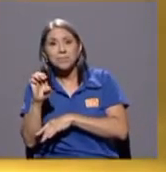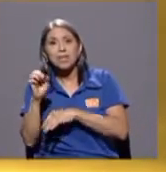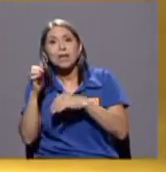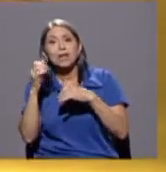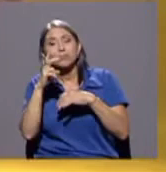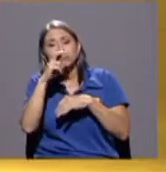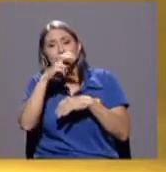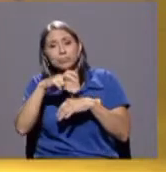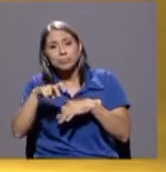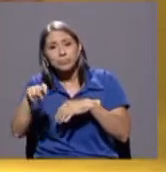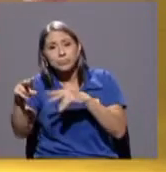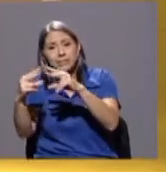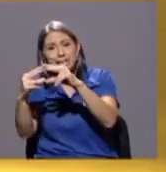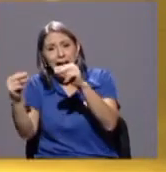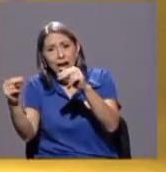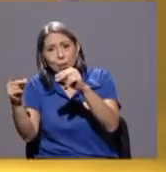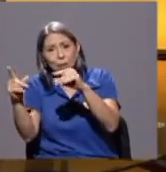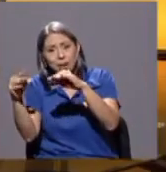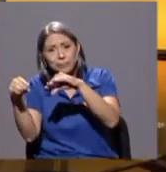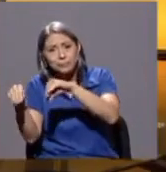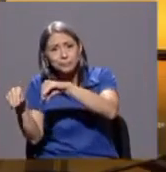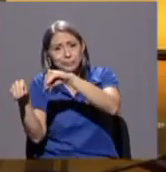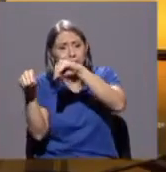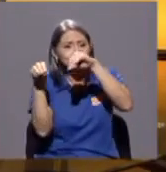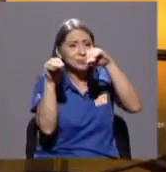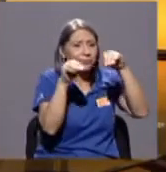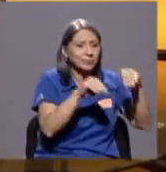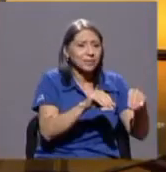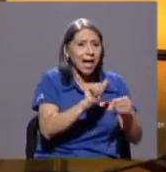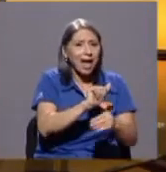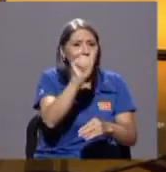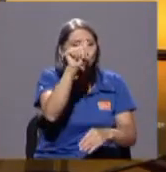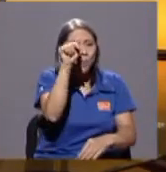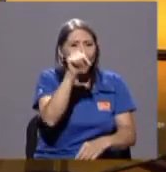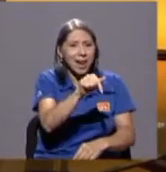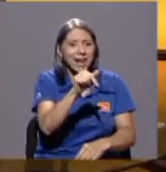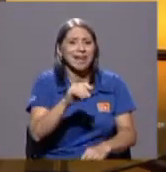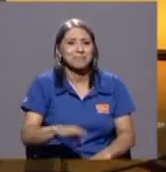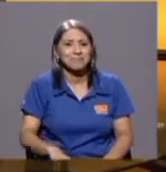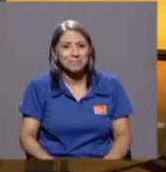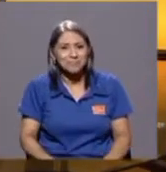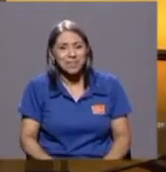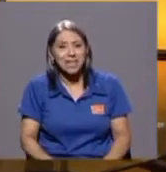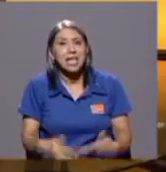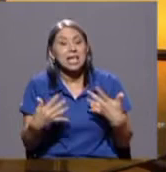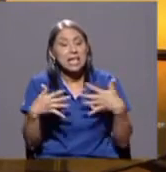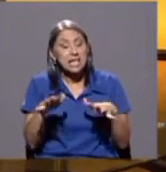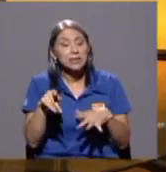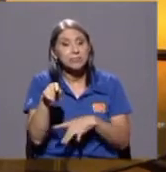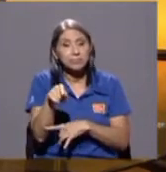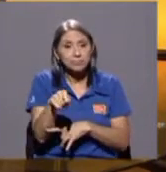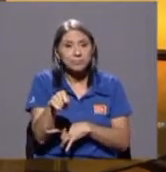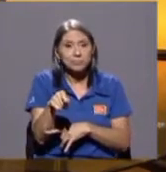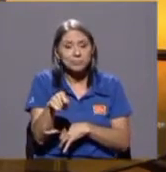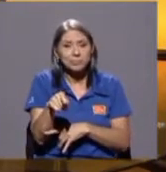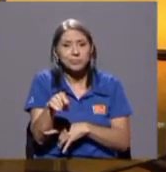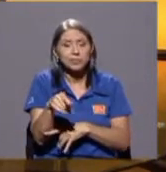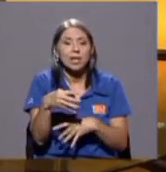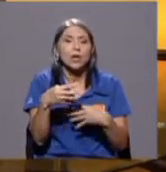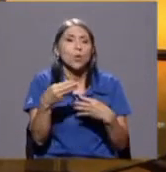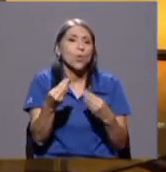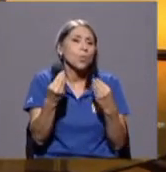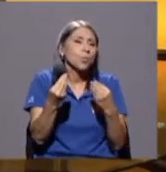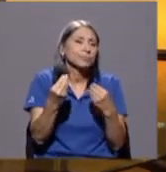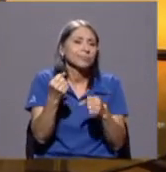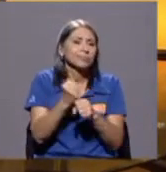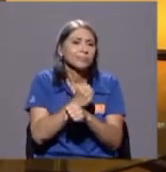campus de Alajuela y hubo toda una construcción de la cual